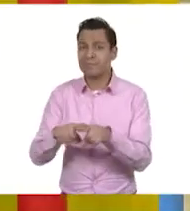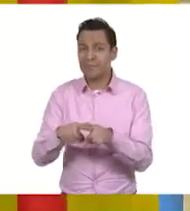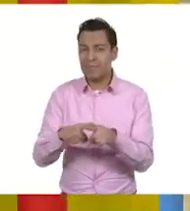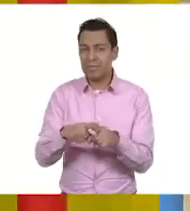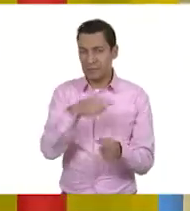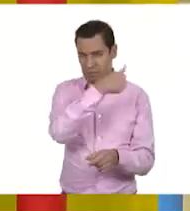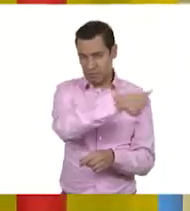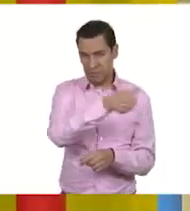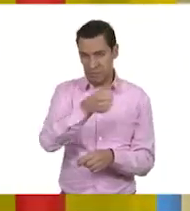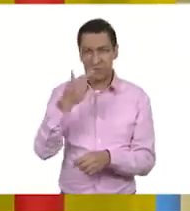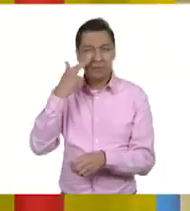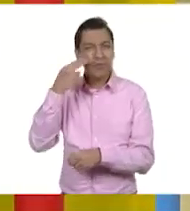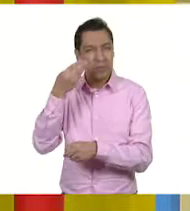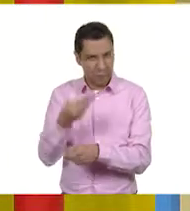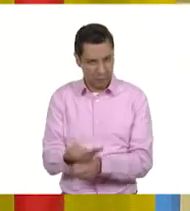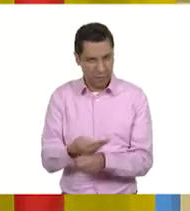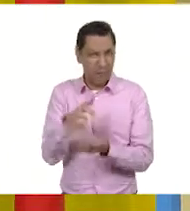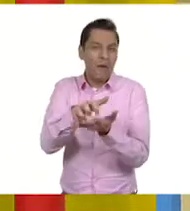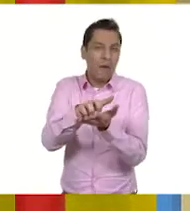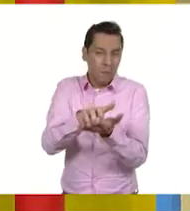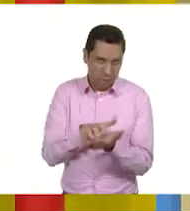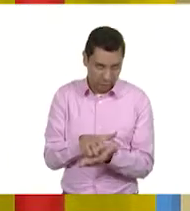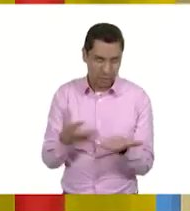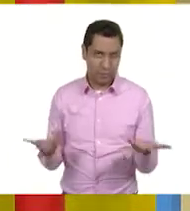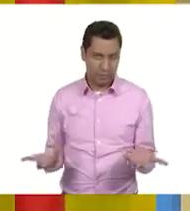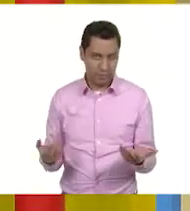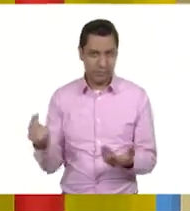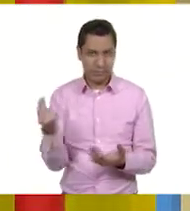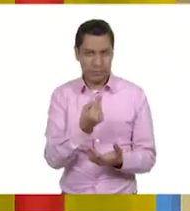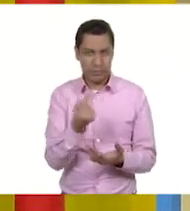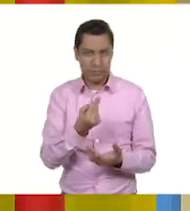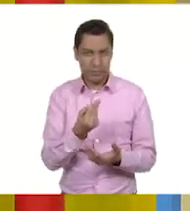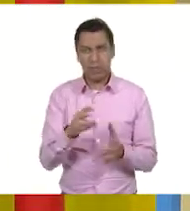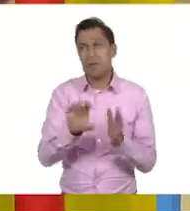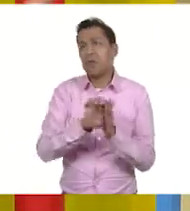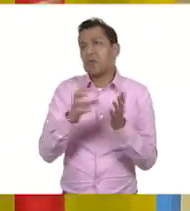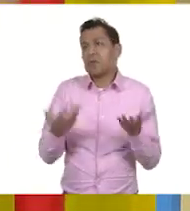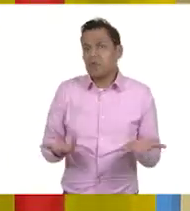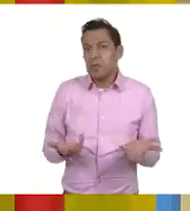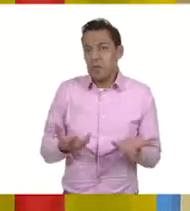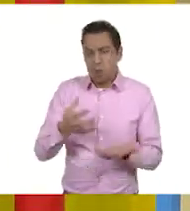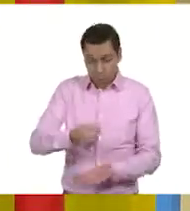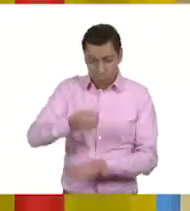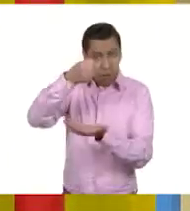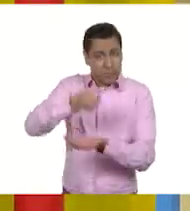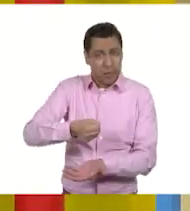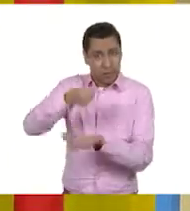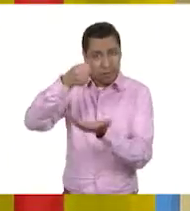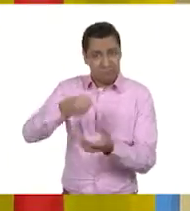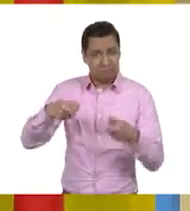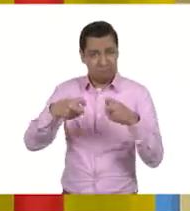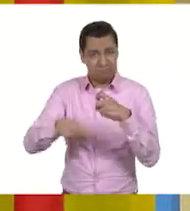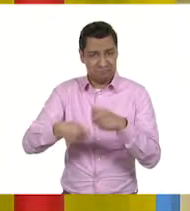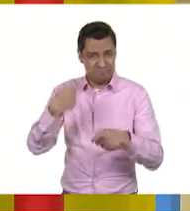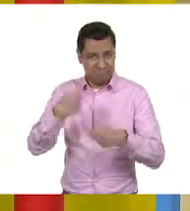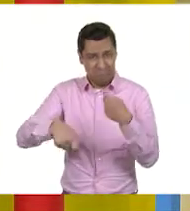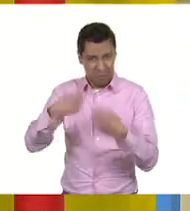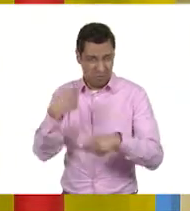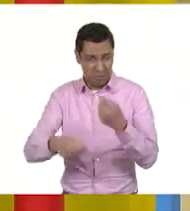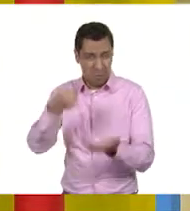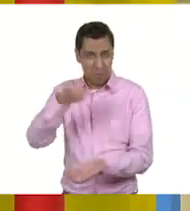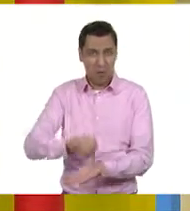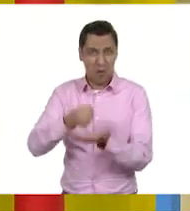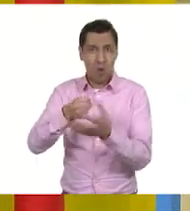responsablemente. Tal vez bajar en algunos, disminuir el uso de las bolsas, por ejemplo. O